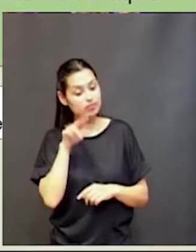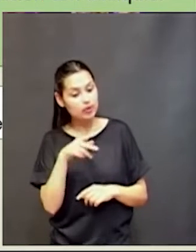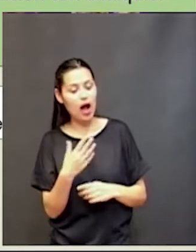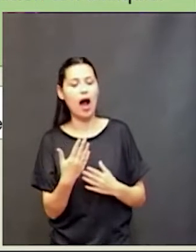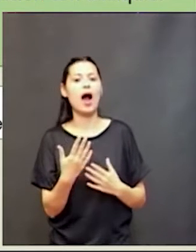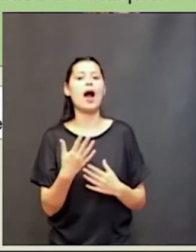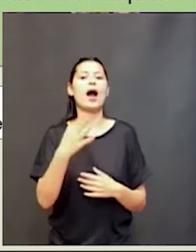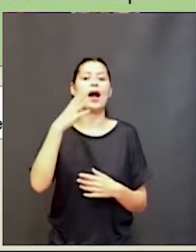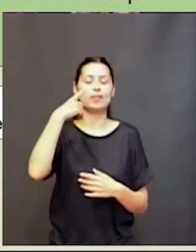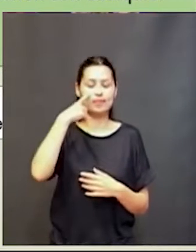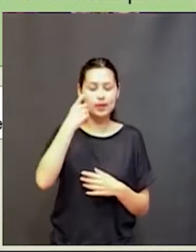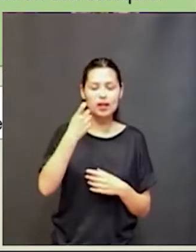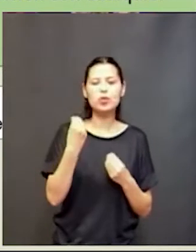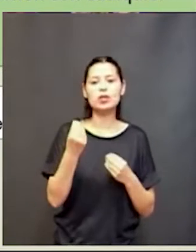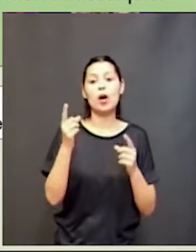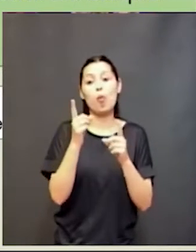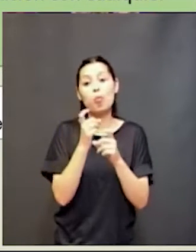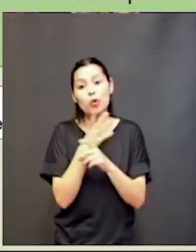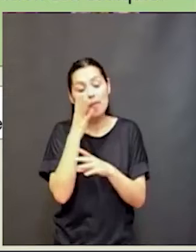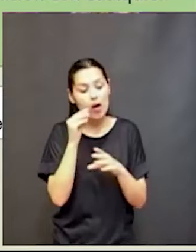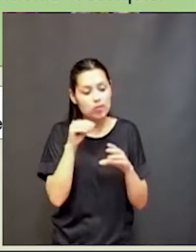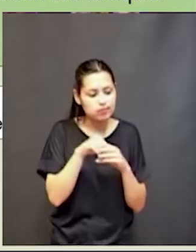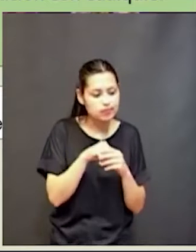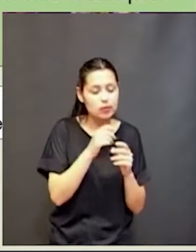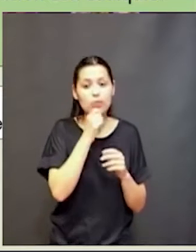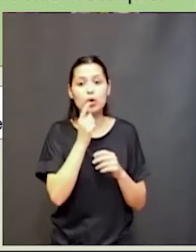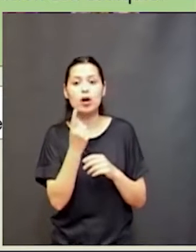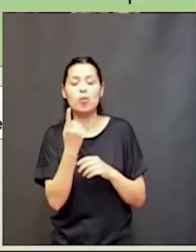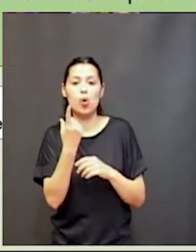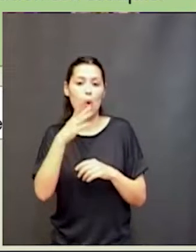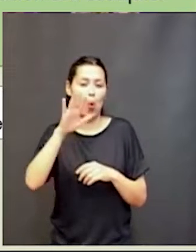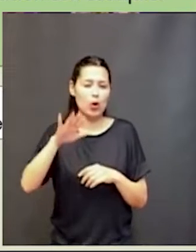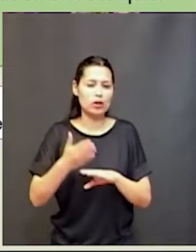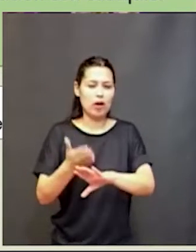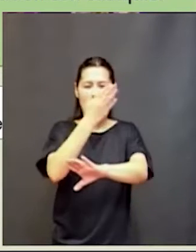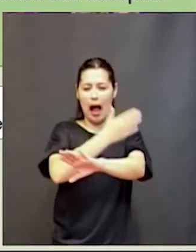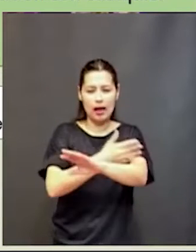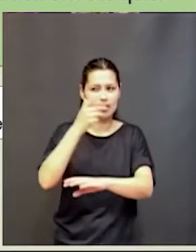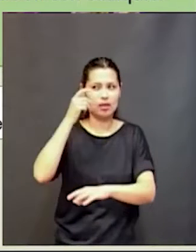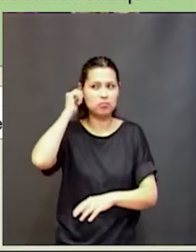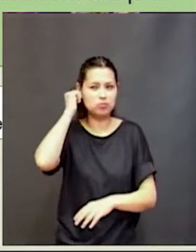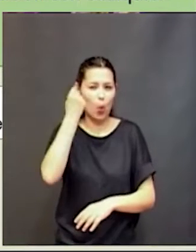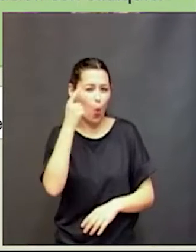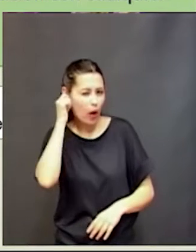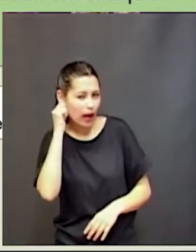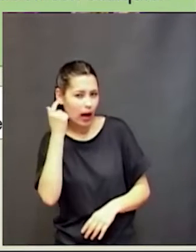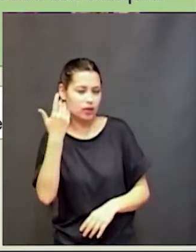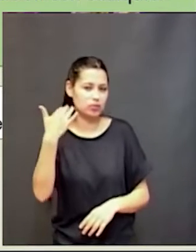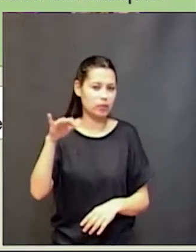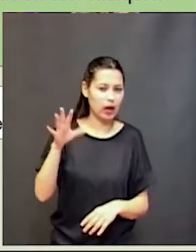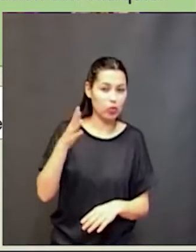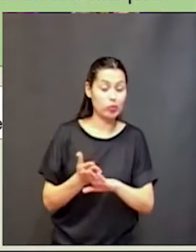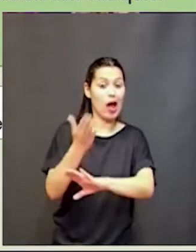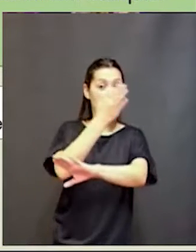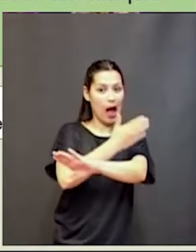un niño que antes de el año, año y medio, más o menos al año, año y medio, no dice una sola palabra, no